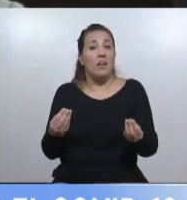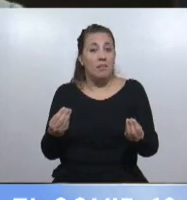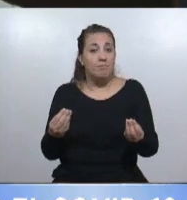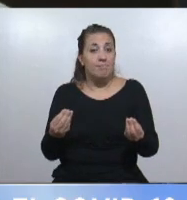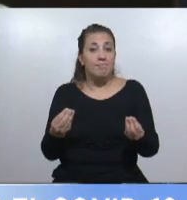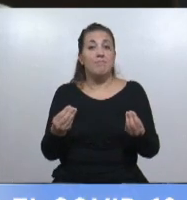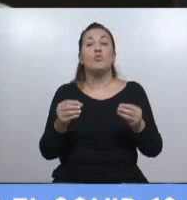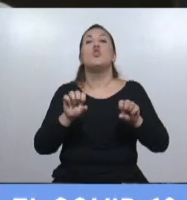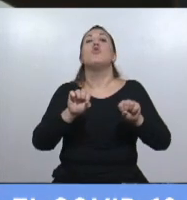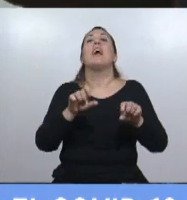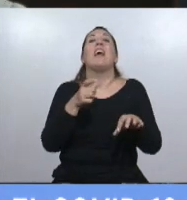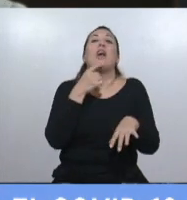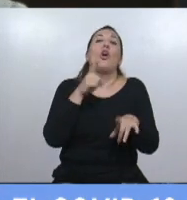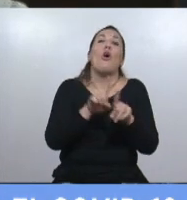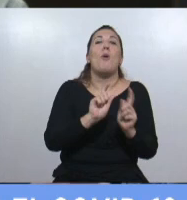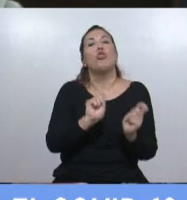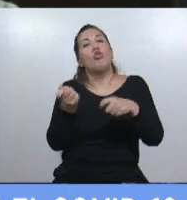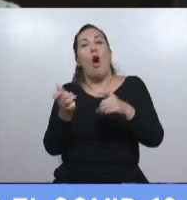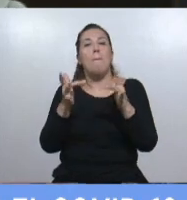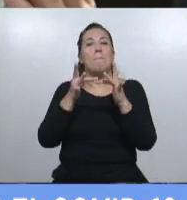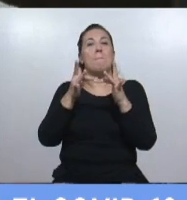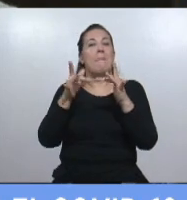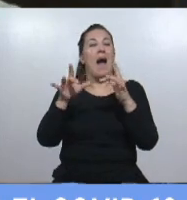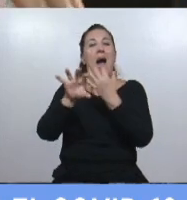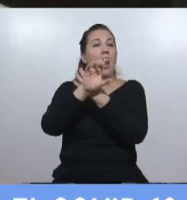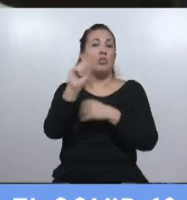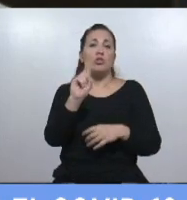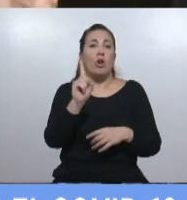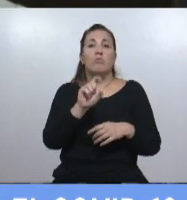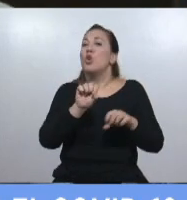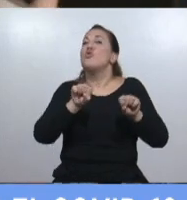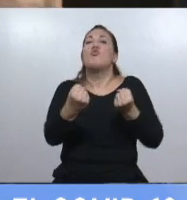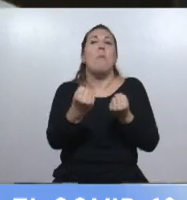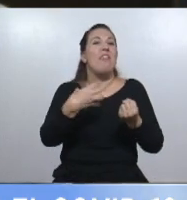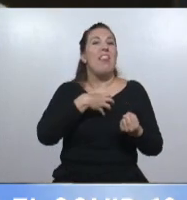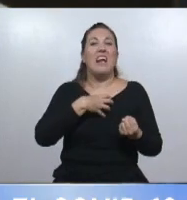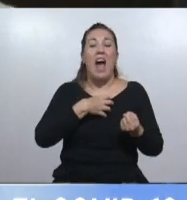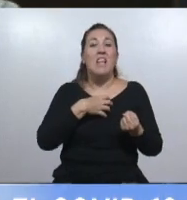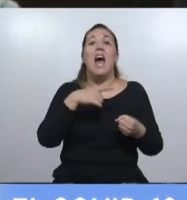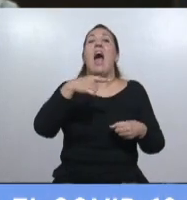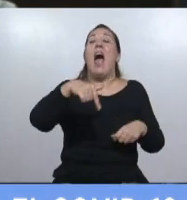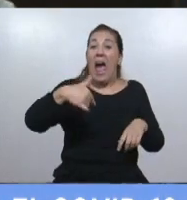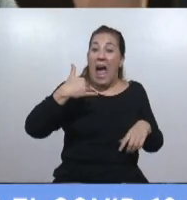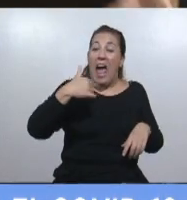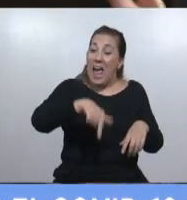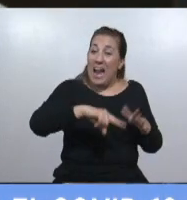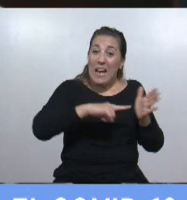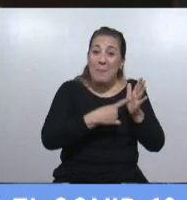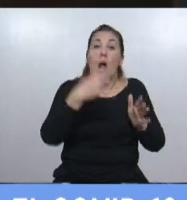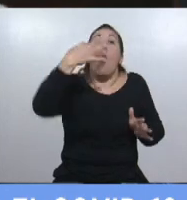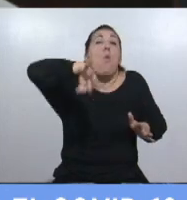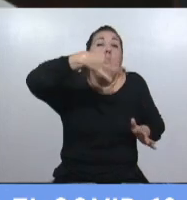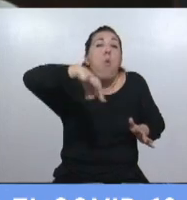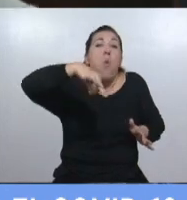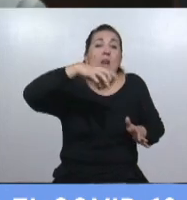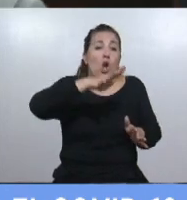Suspendieron las clases la ciudad de Buenos Aires fue el único distrito de toda la Argentina que los tres días que